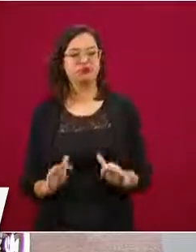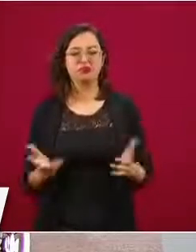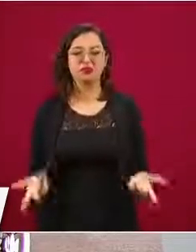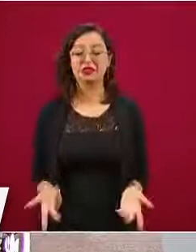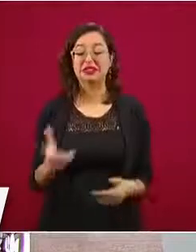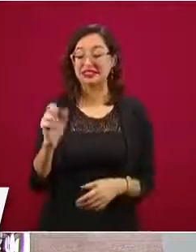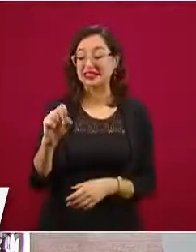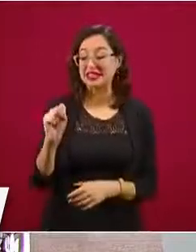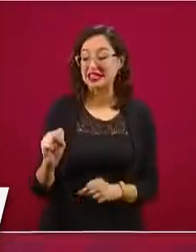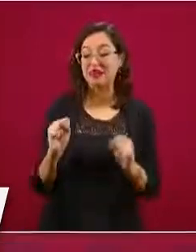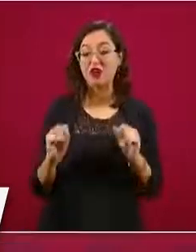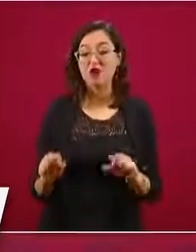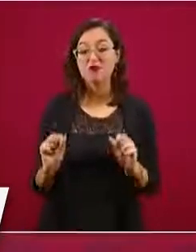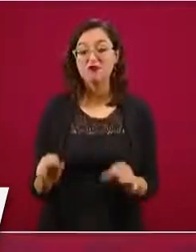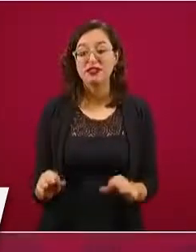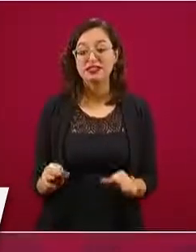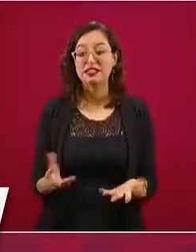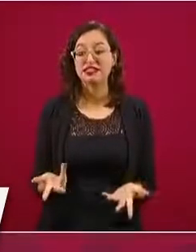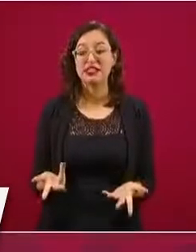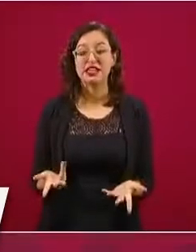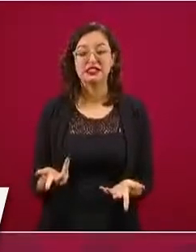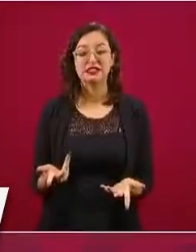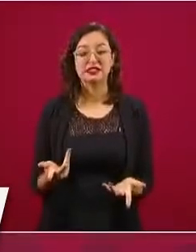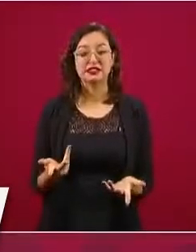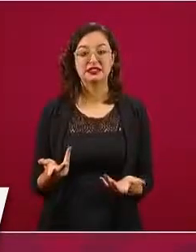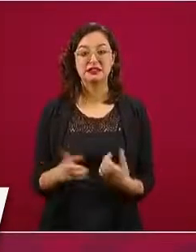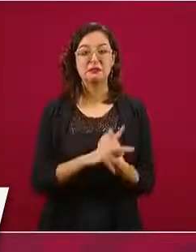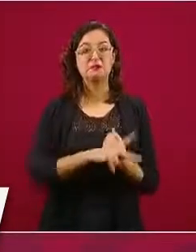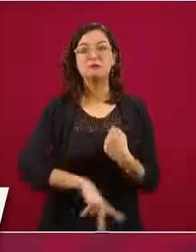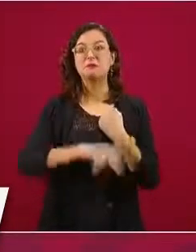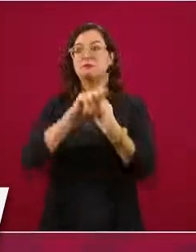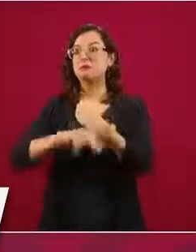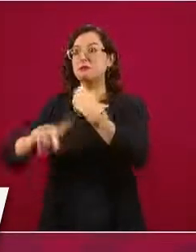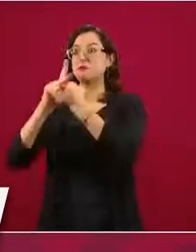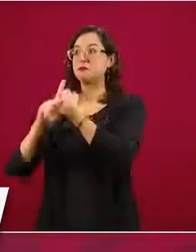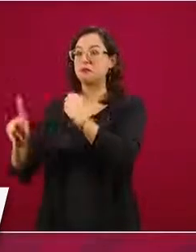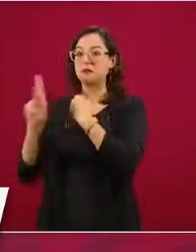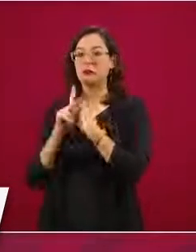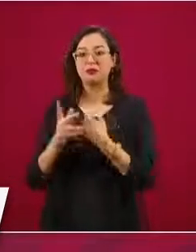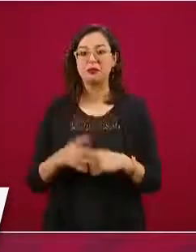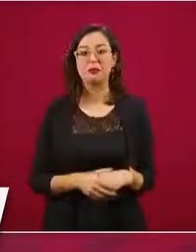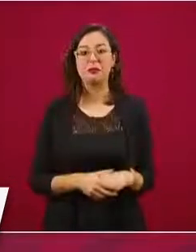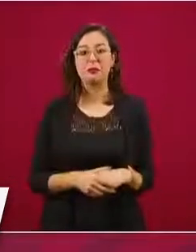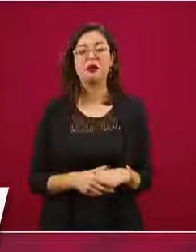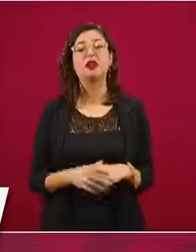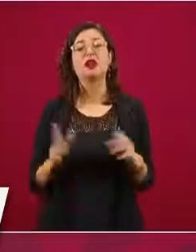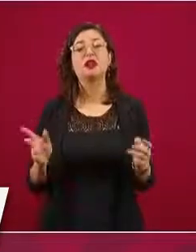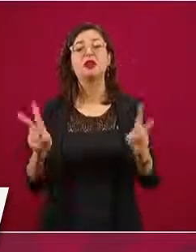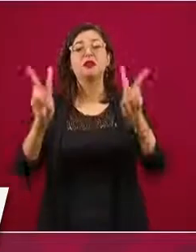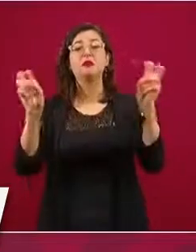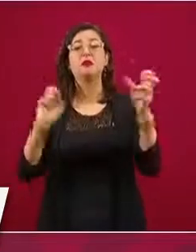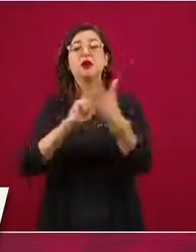en las principales ciudades del mundo, en el programa ProMéxico,